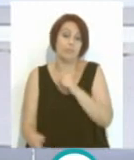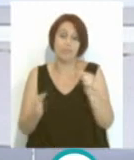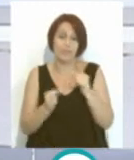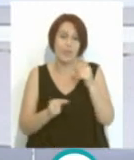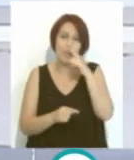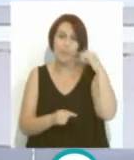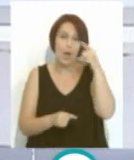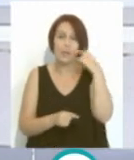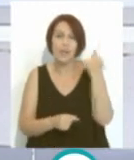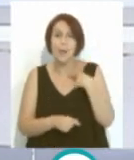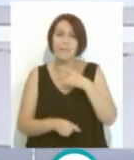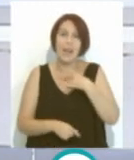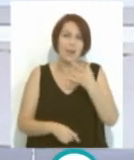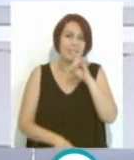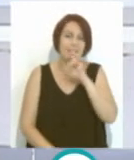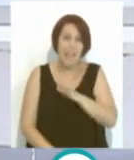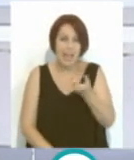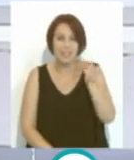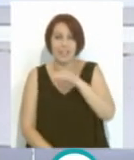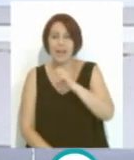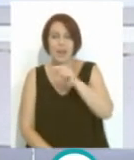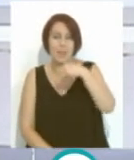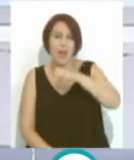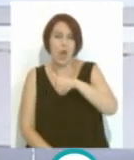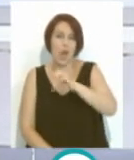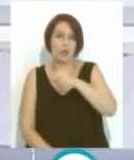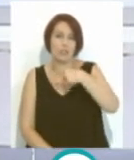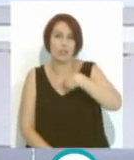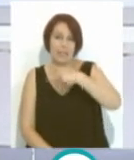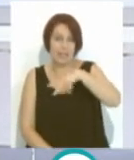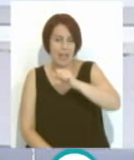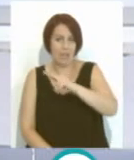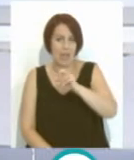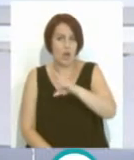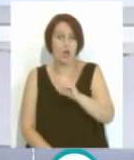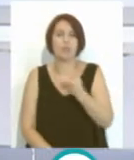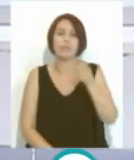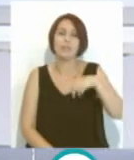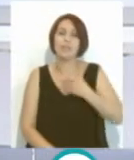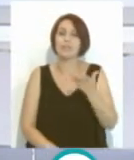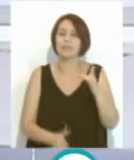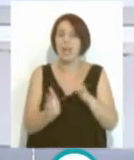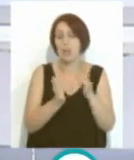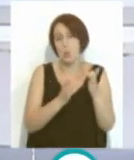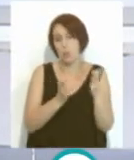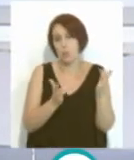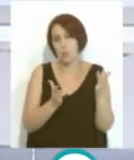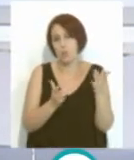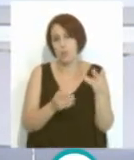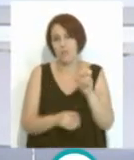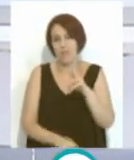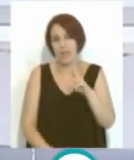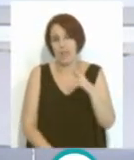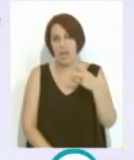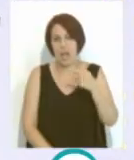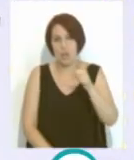bigote entre Ramón Blanco y Carmelo Navarro. Tenemos también a Jesús Bergano,